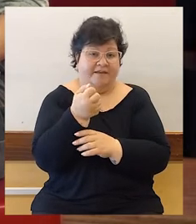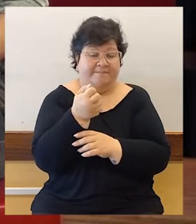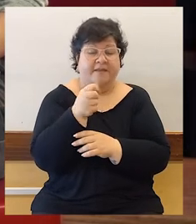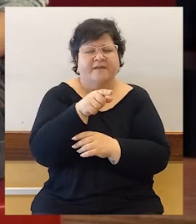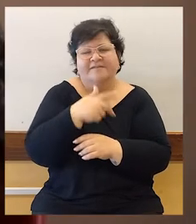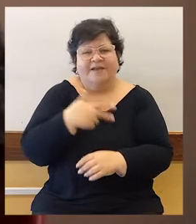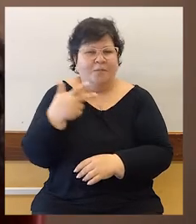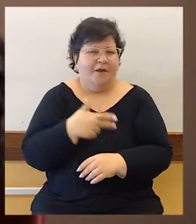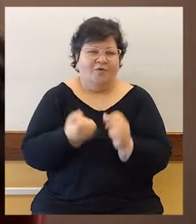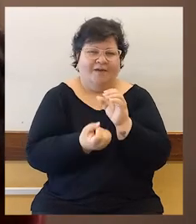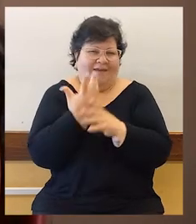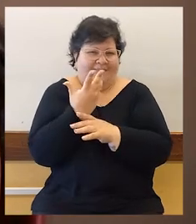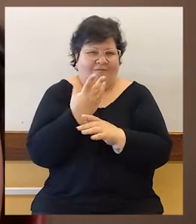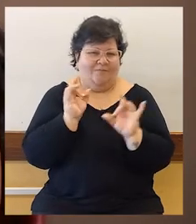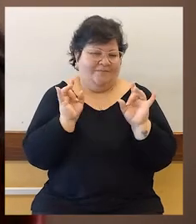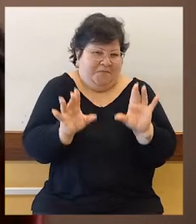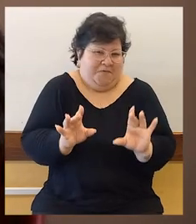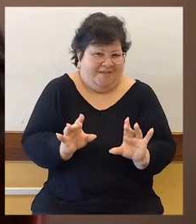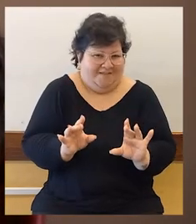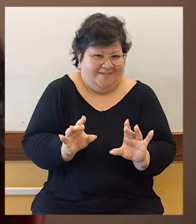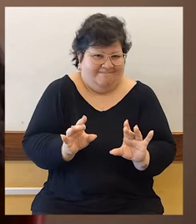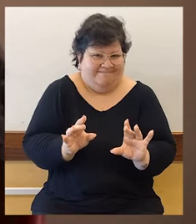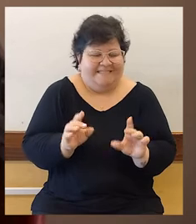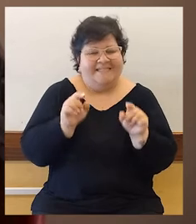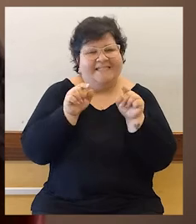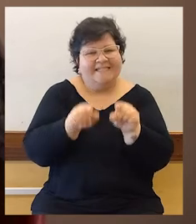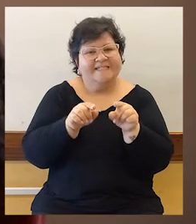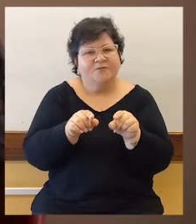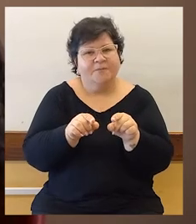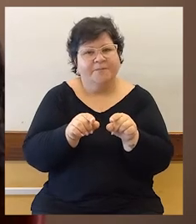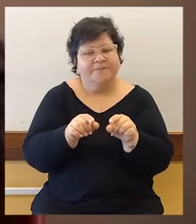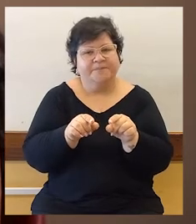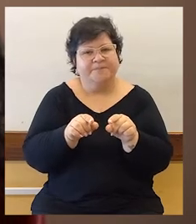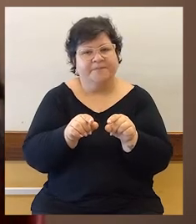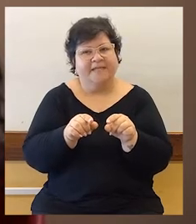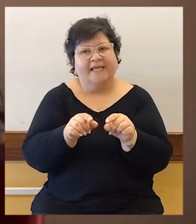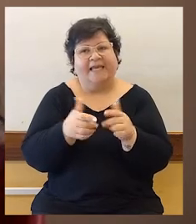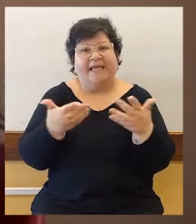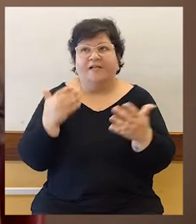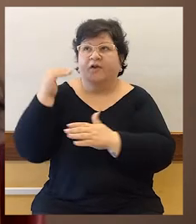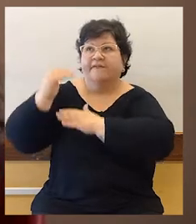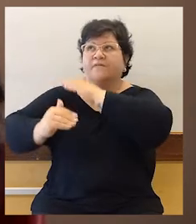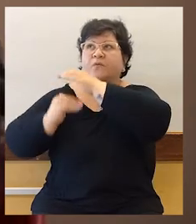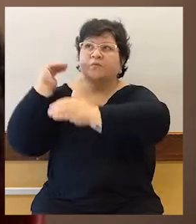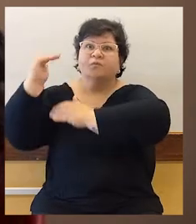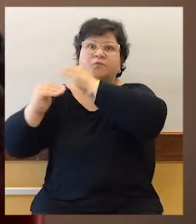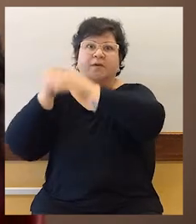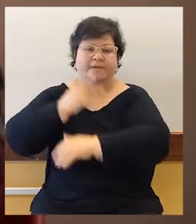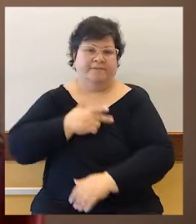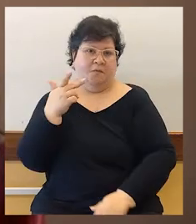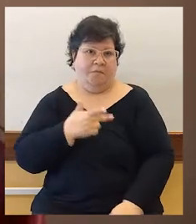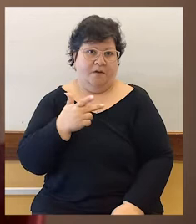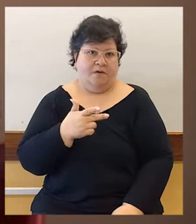creativo por naturaleza justamente. Y eso es lo que hace que haya evolucionado de alguna